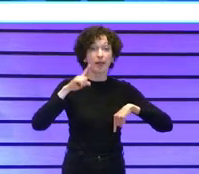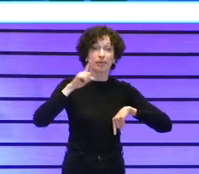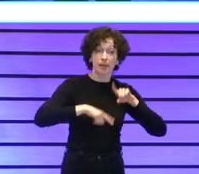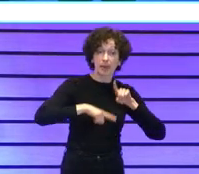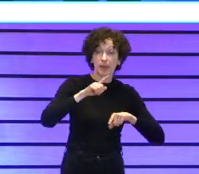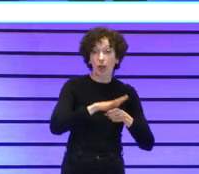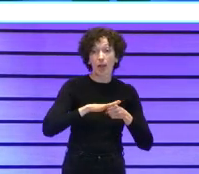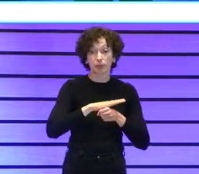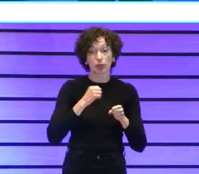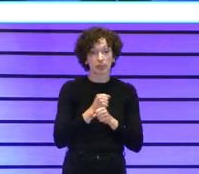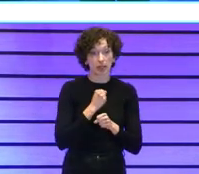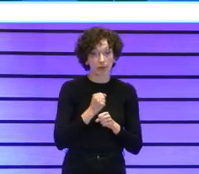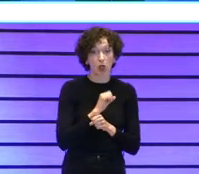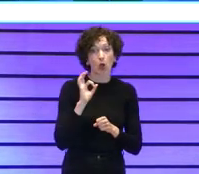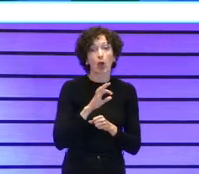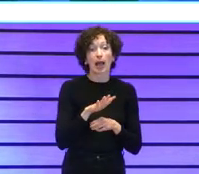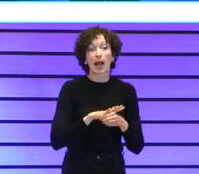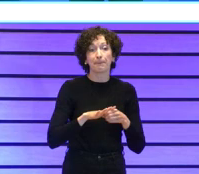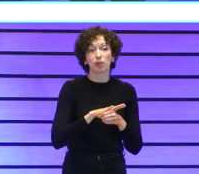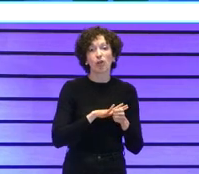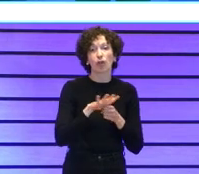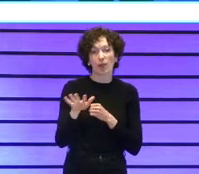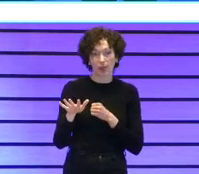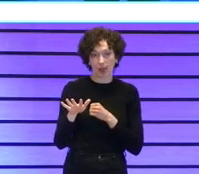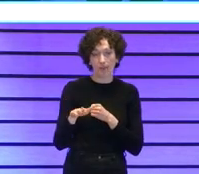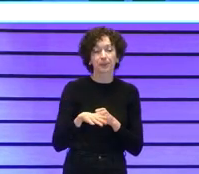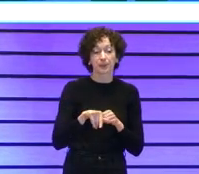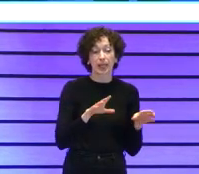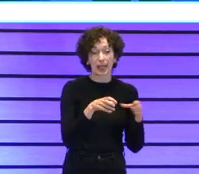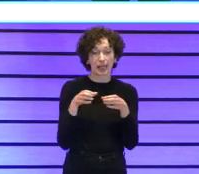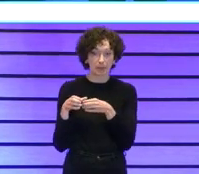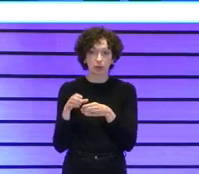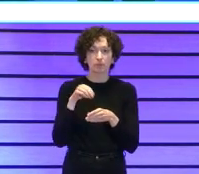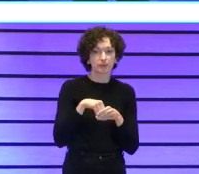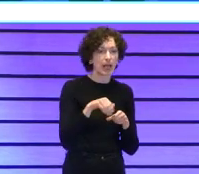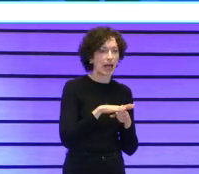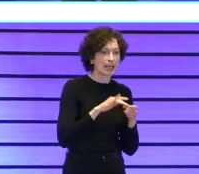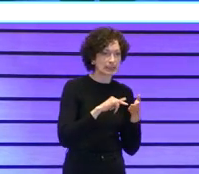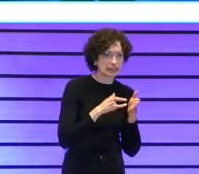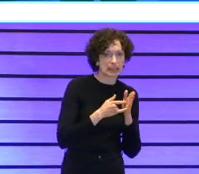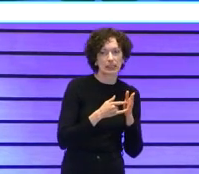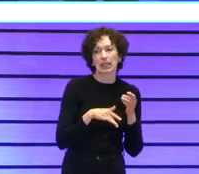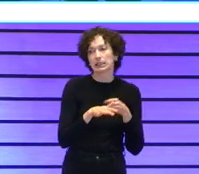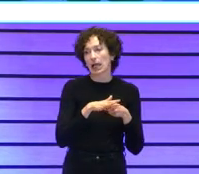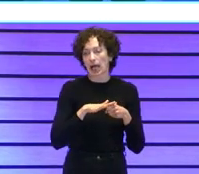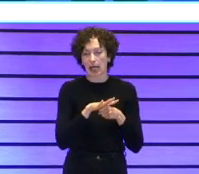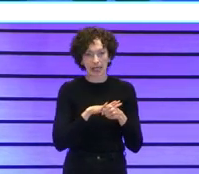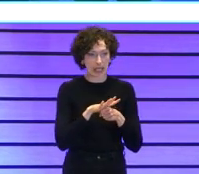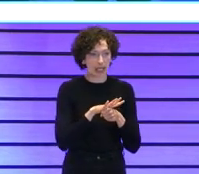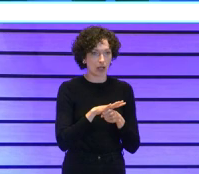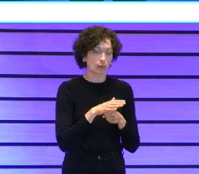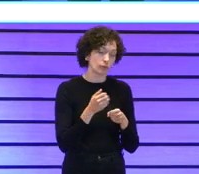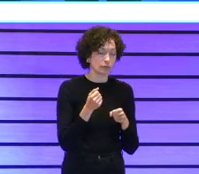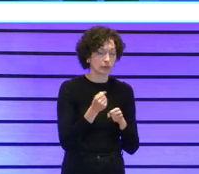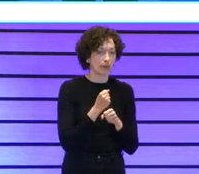de su área de trabajo o de su área de influencia introdujimos en los equipos pues las áreas técnicas las áreas el trabajo